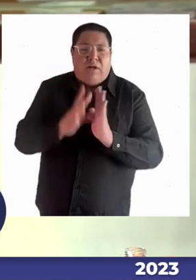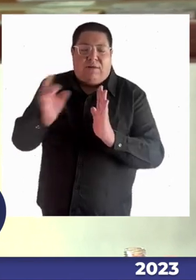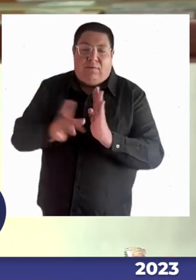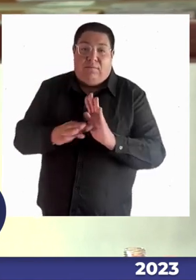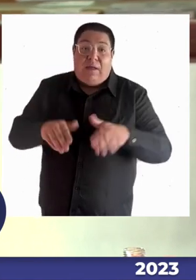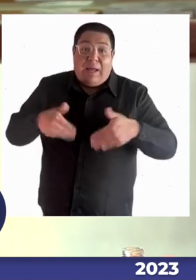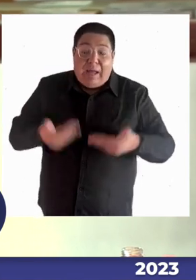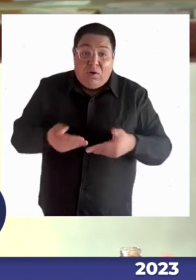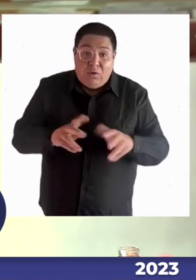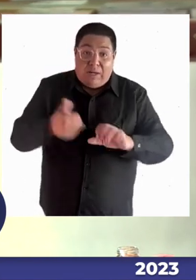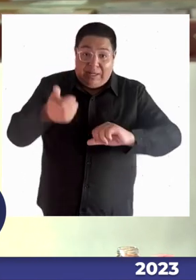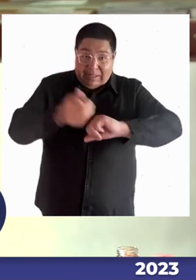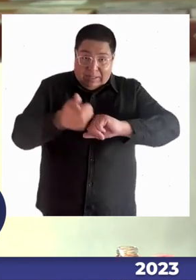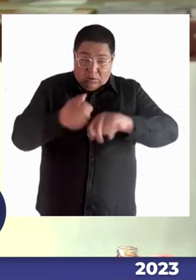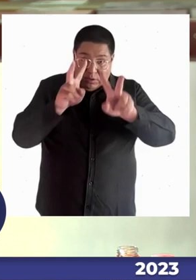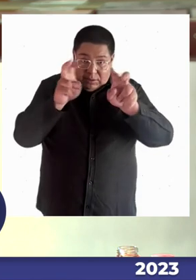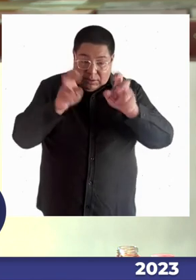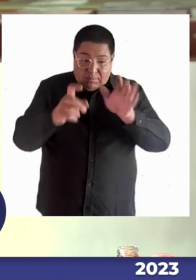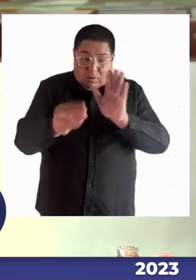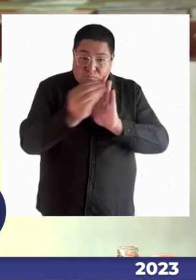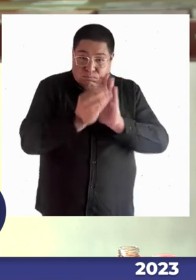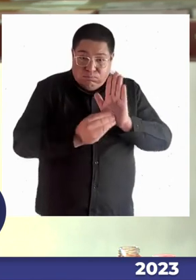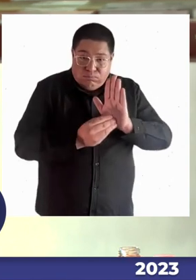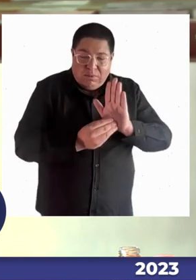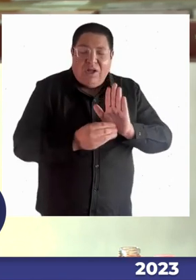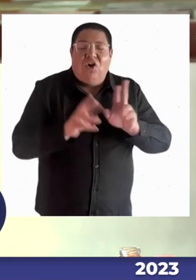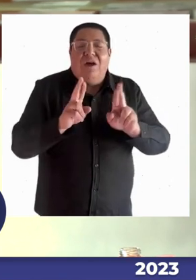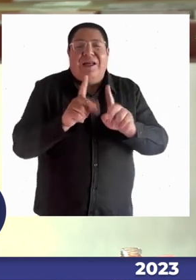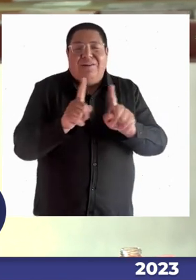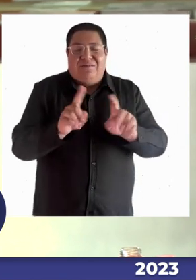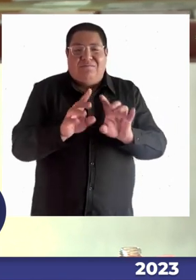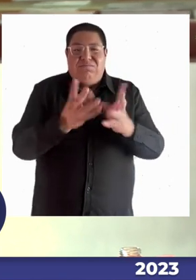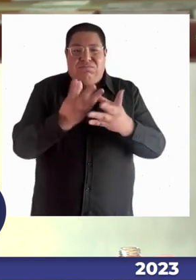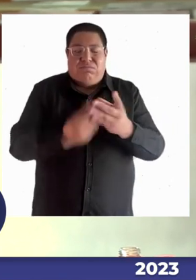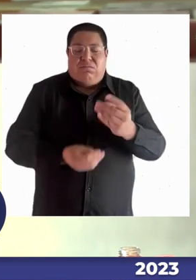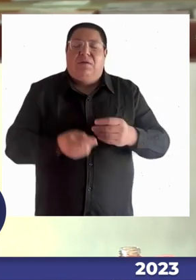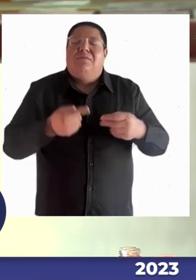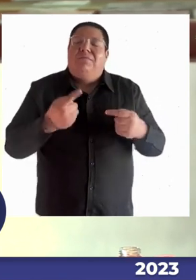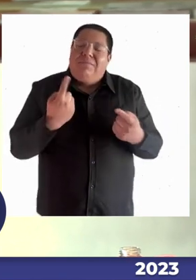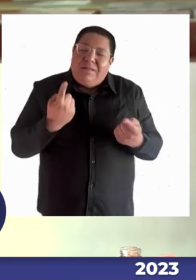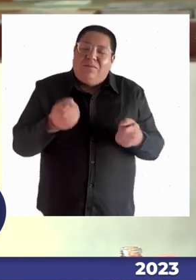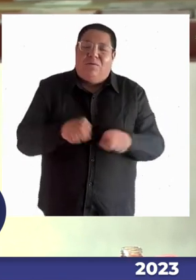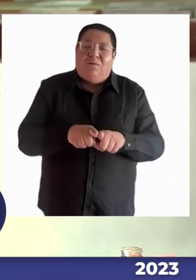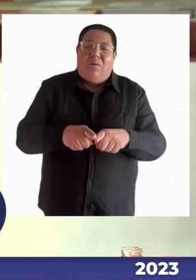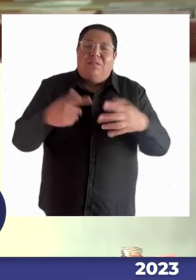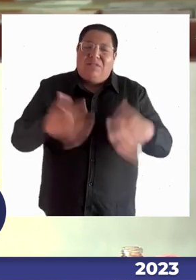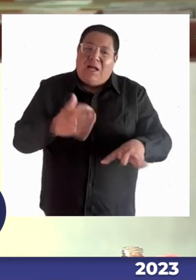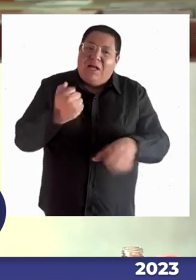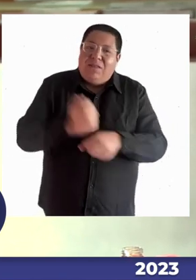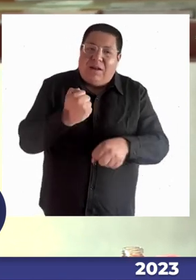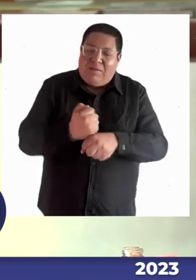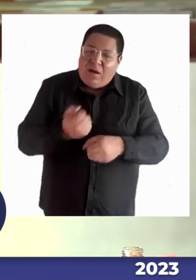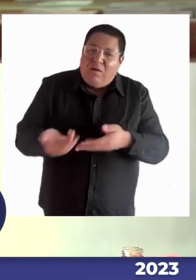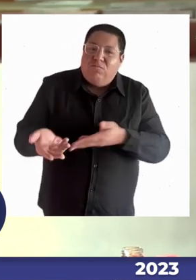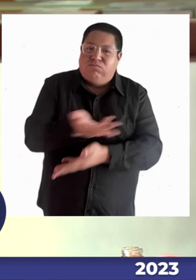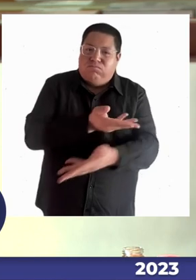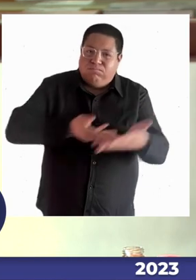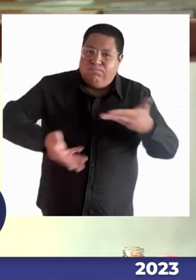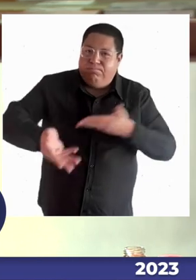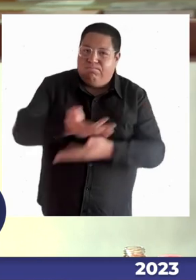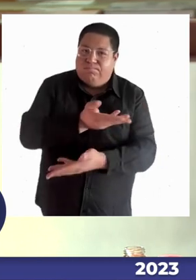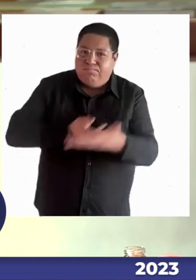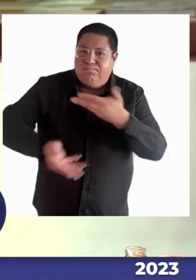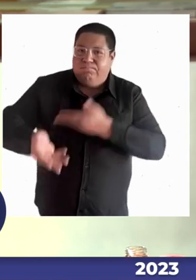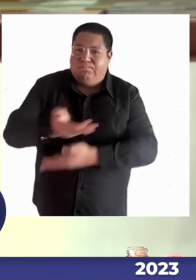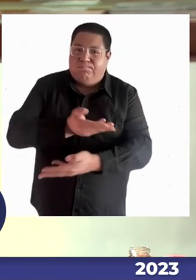cambio que esperemos se dé algún día, va a ser, creo yo, y eso es mi mirada solamente si algún día se instala, realmente desde